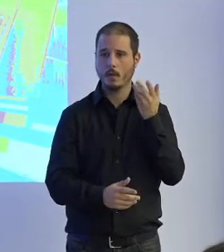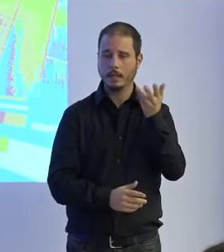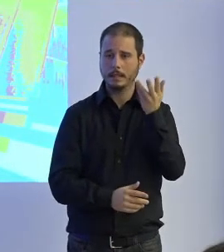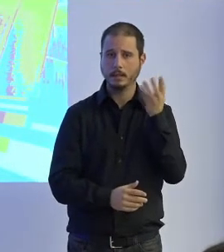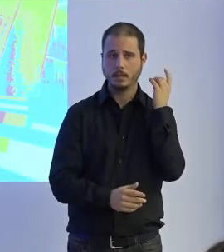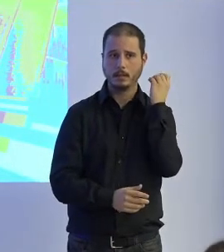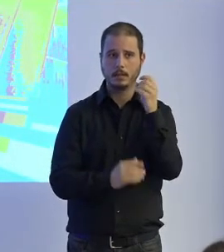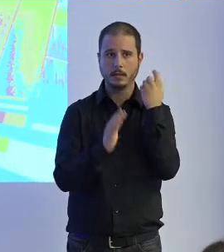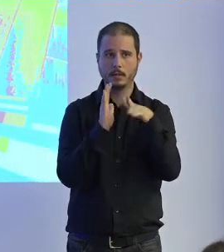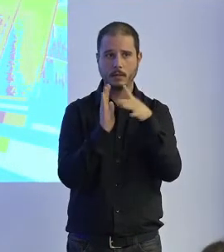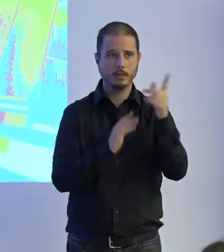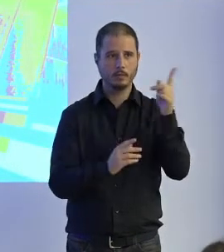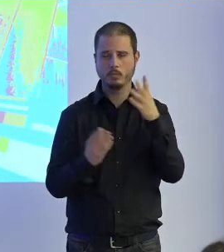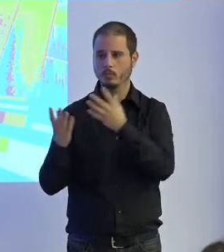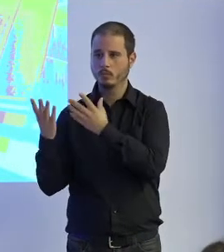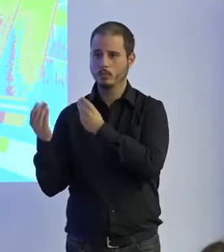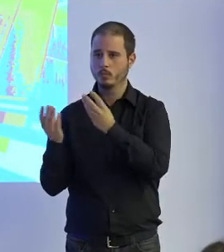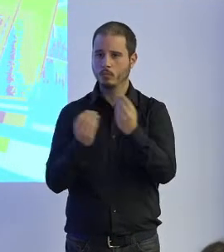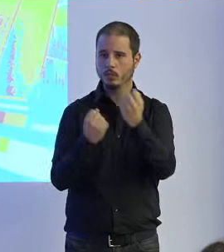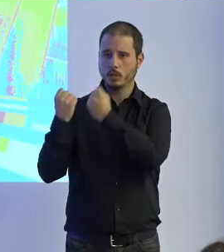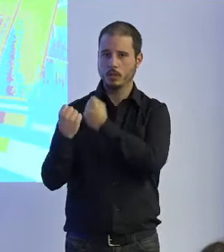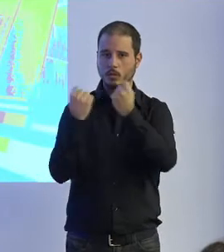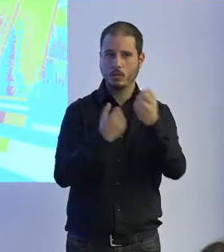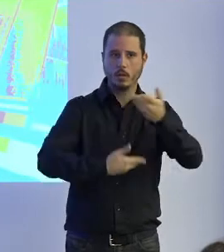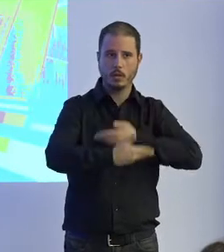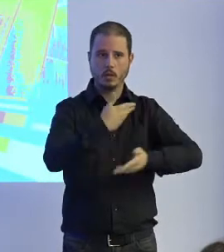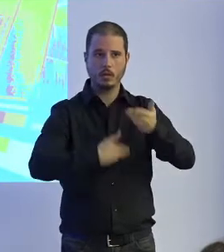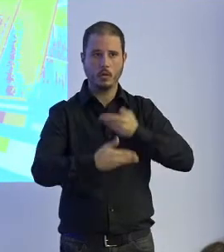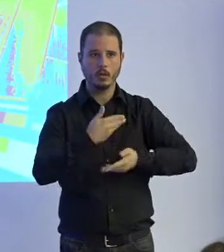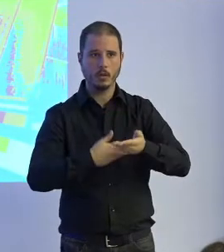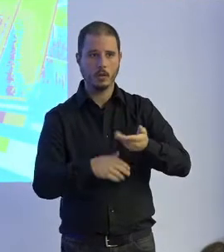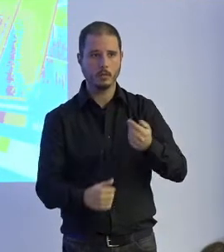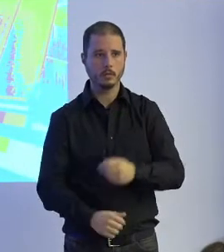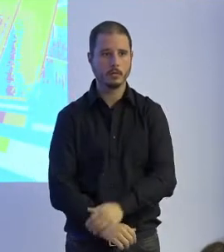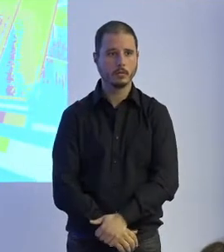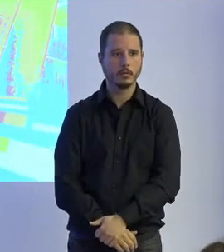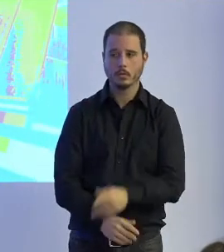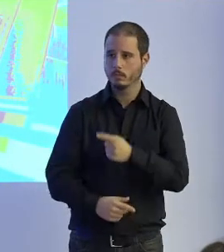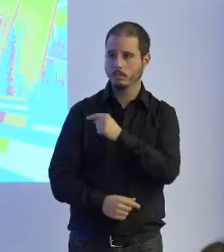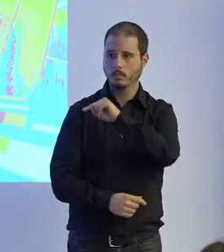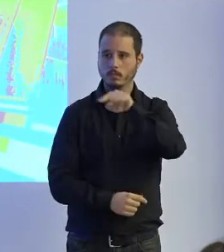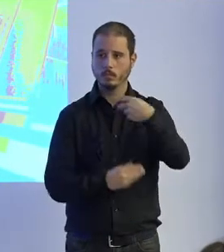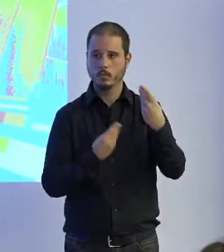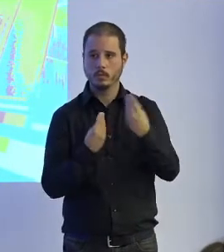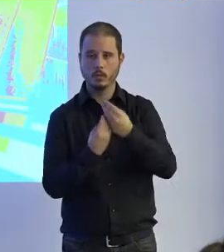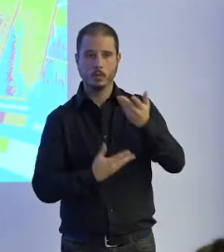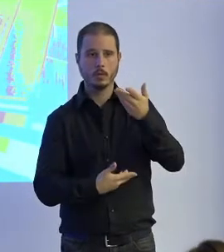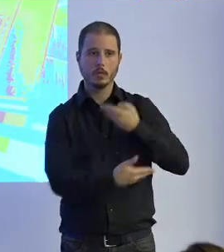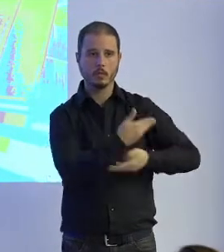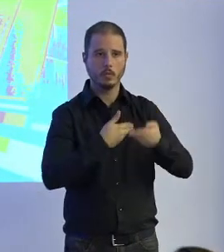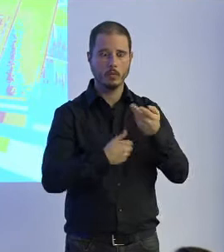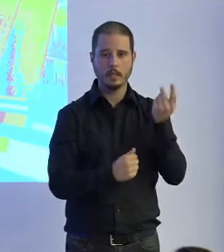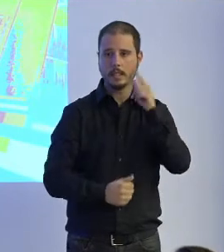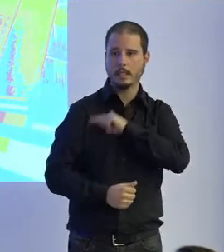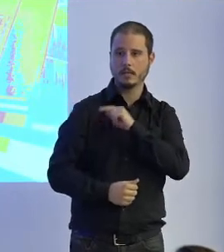todas las instituciones que nos han colaborado Aspain en su día que llevó pacientes y un poco con ellos fuimos desarrollando cómo se sentía el robot